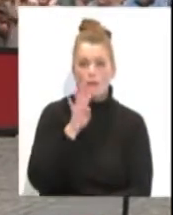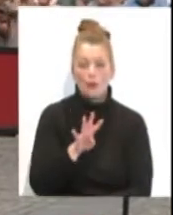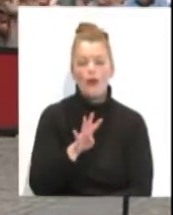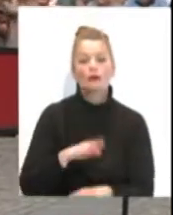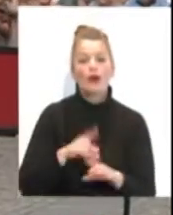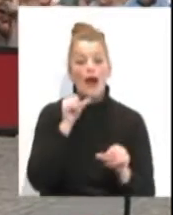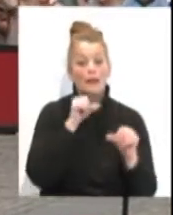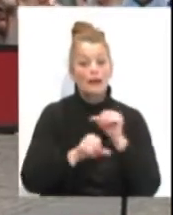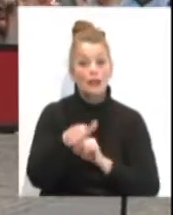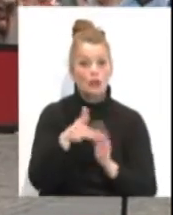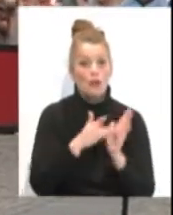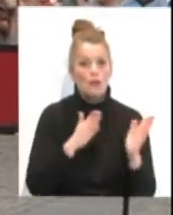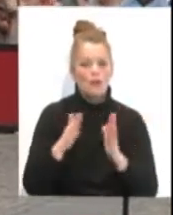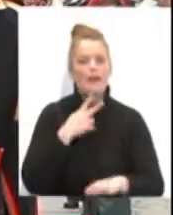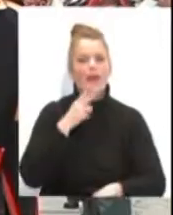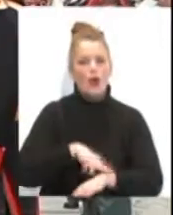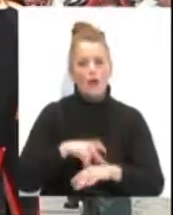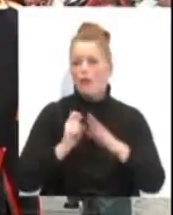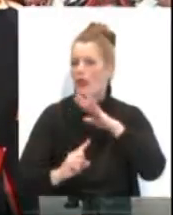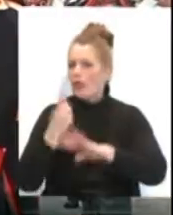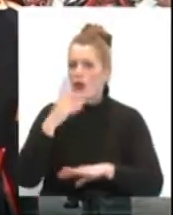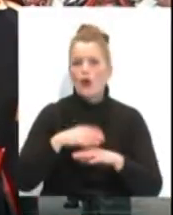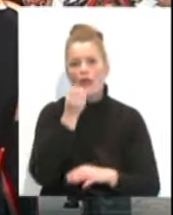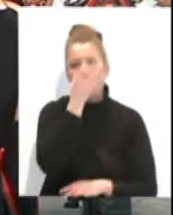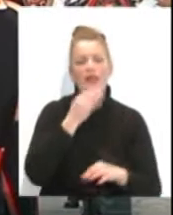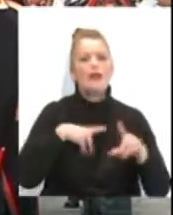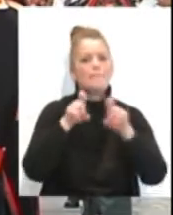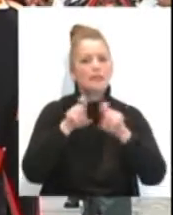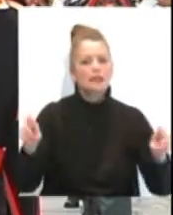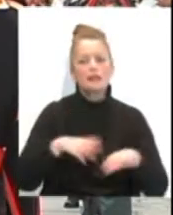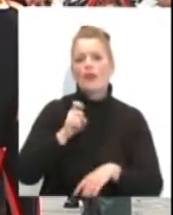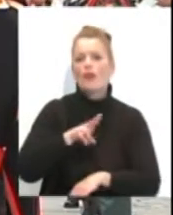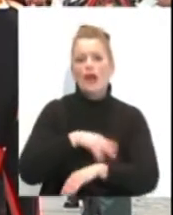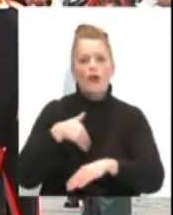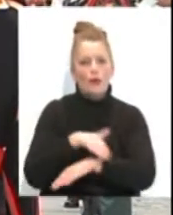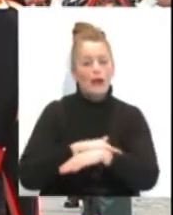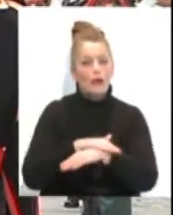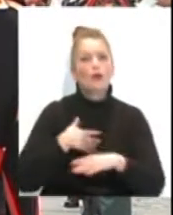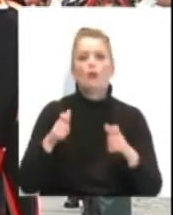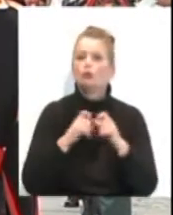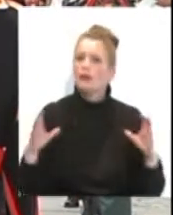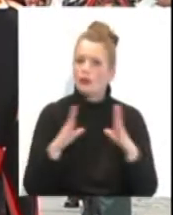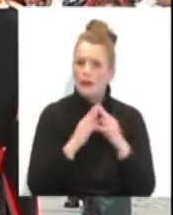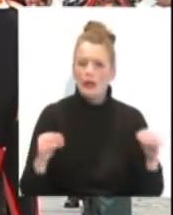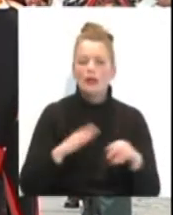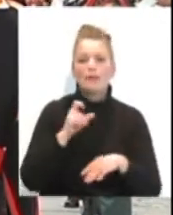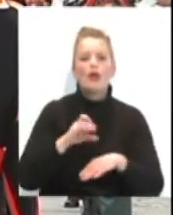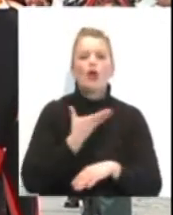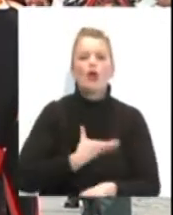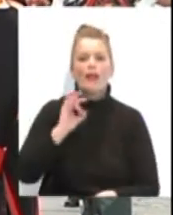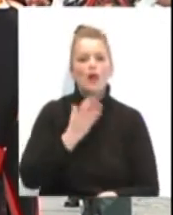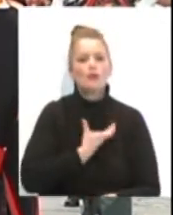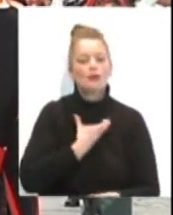A partir de ese momento ha sido delegada de Innovación, Ciencia y Empresa, delegada del Gobierno de la Junta de Andalucía, concejal del